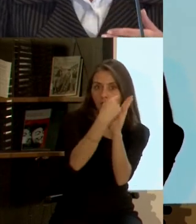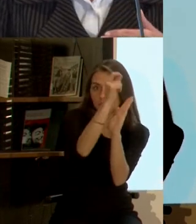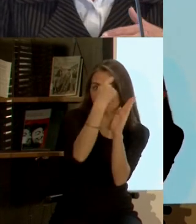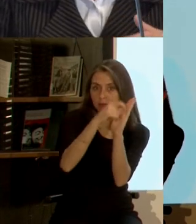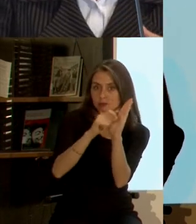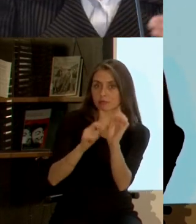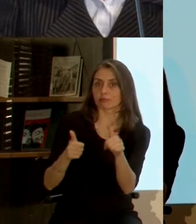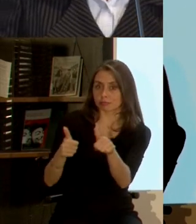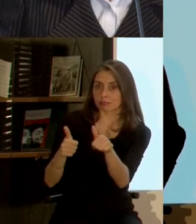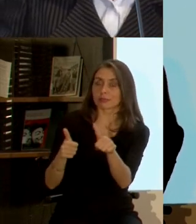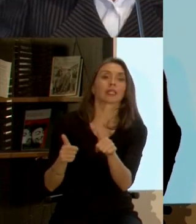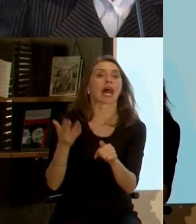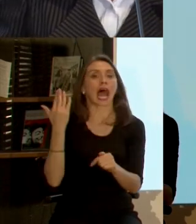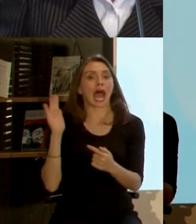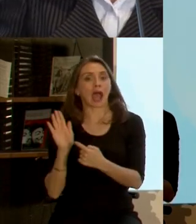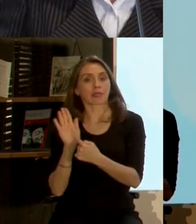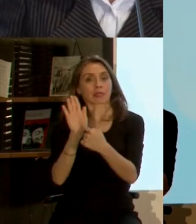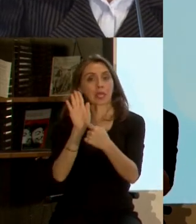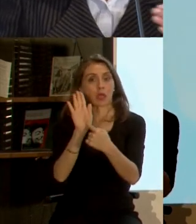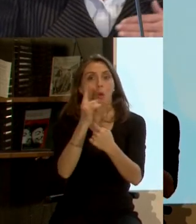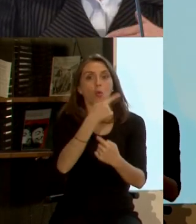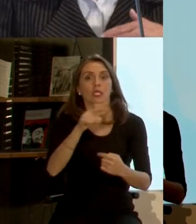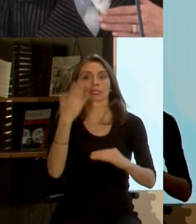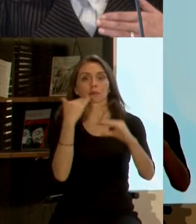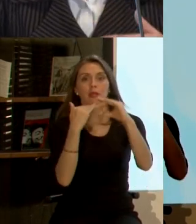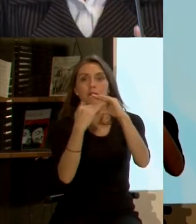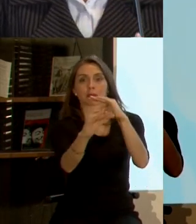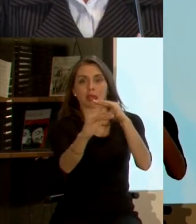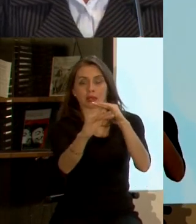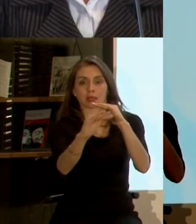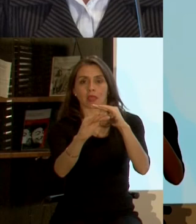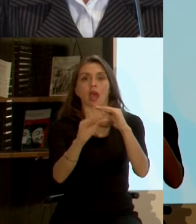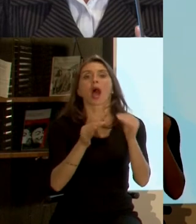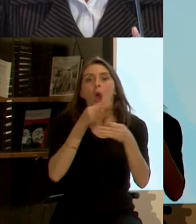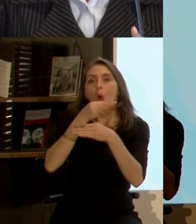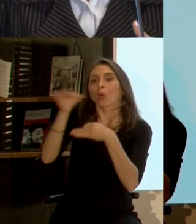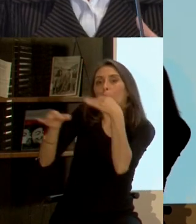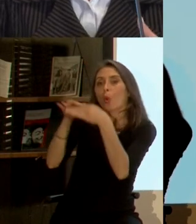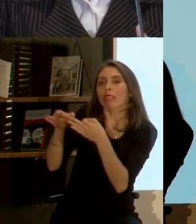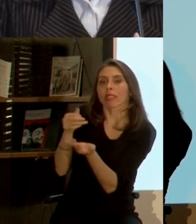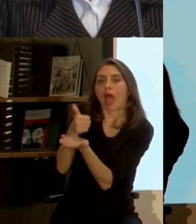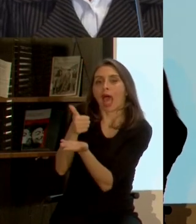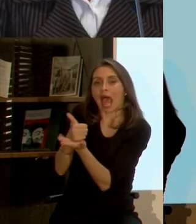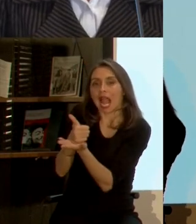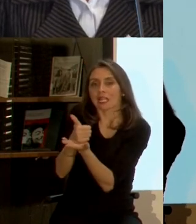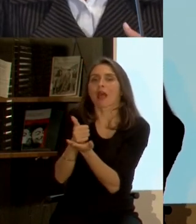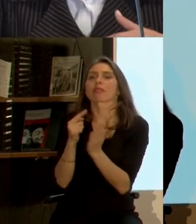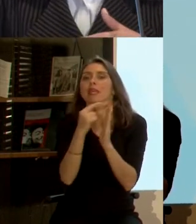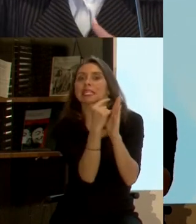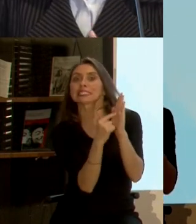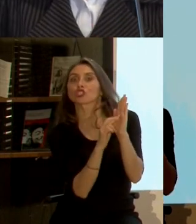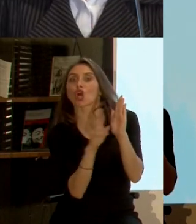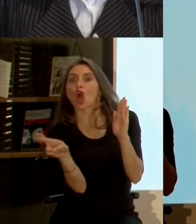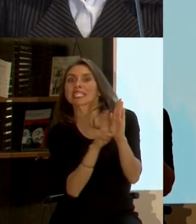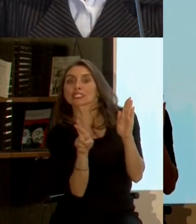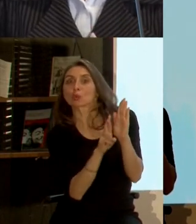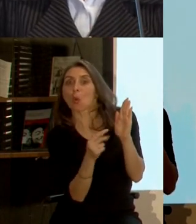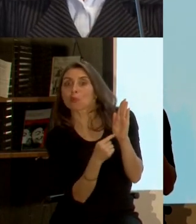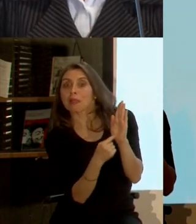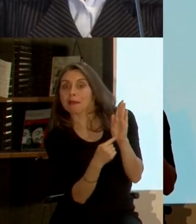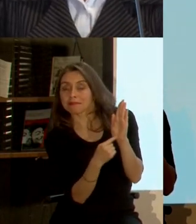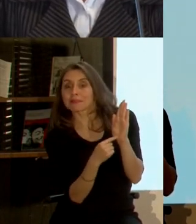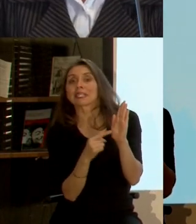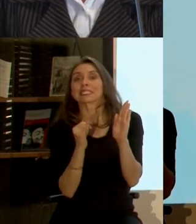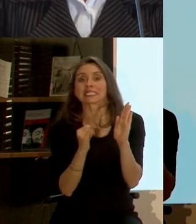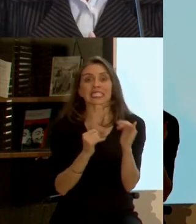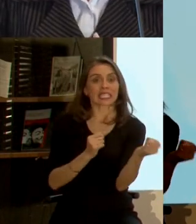hacer la presentación el día o una semana antes se va y se le cuenta al alcalde cuáles son los resultados si llegara a ver